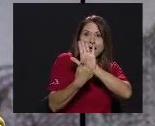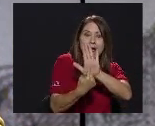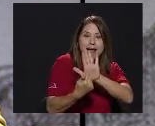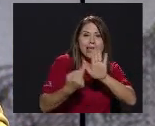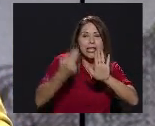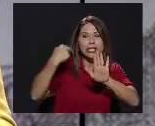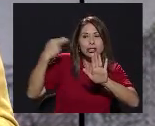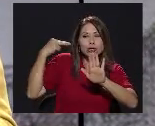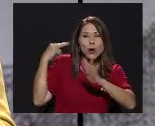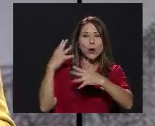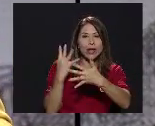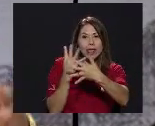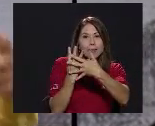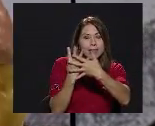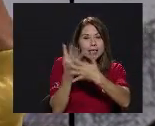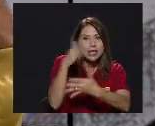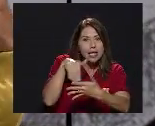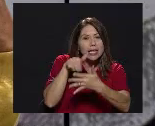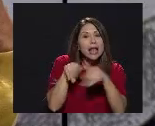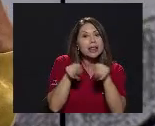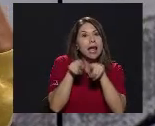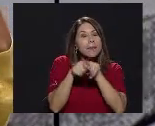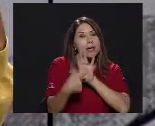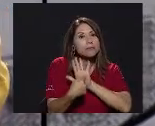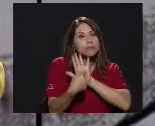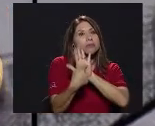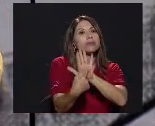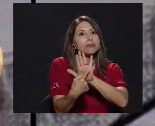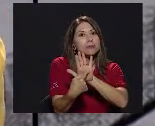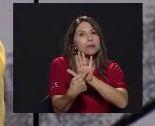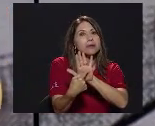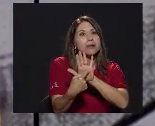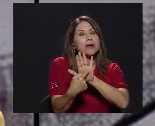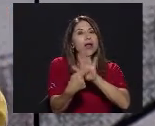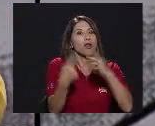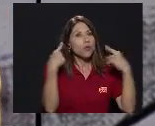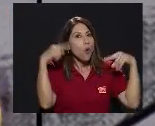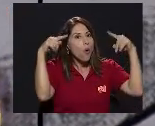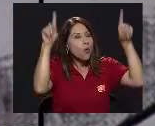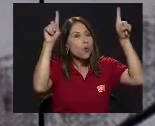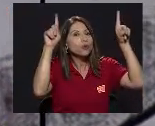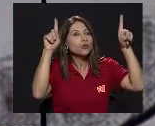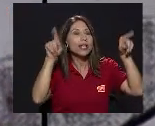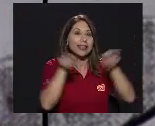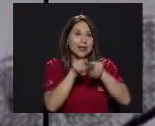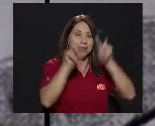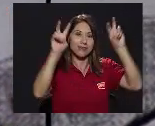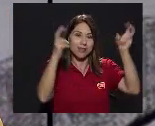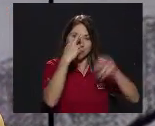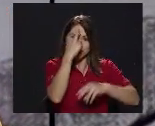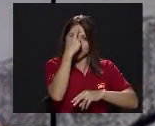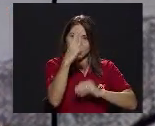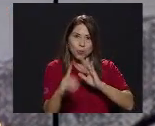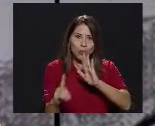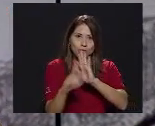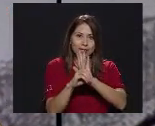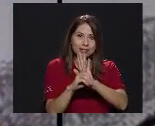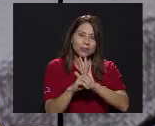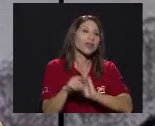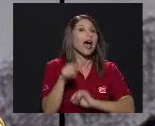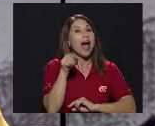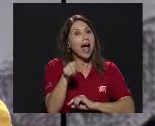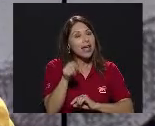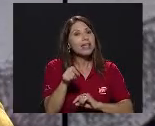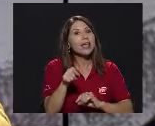penitenciaria Central Refleje también Los logros Los logros Y el tema Del respeto por los derechos Entonces hay enormes